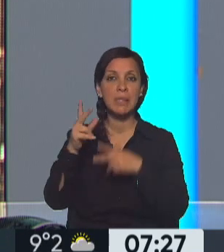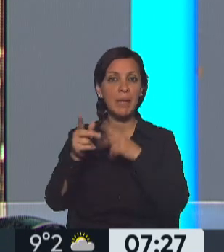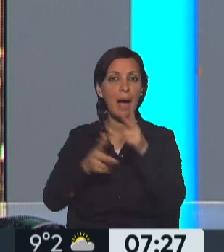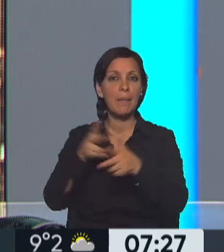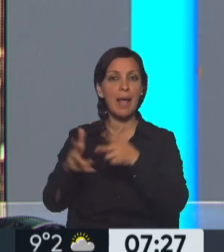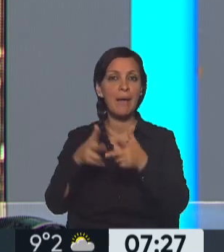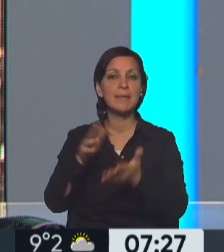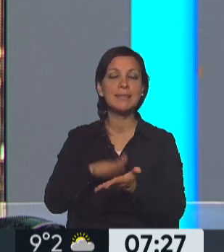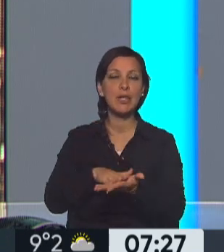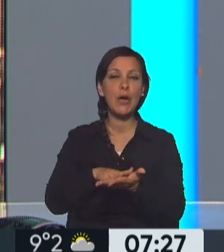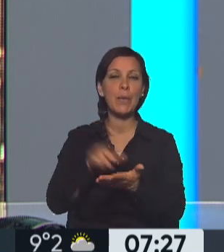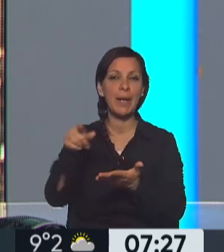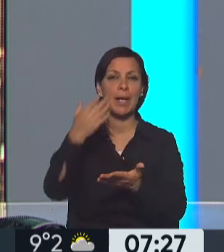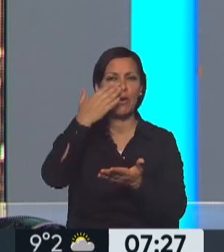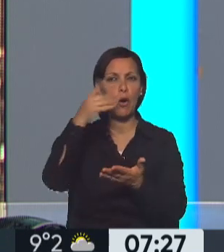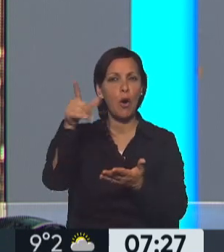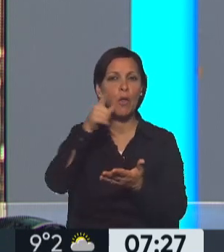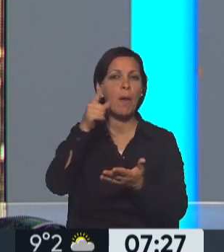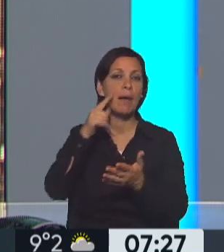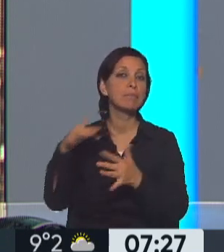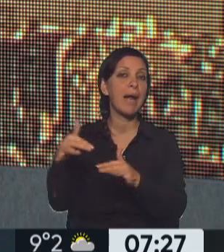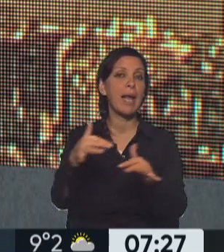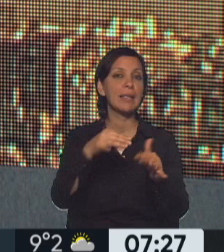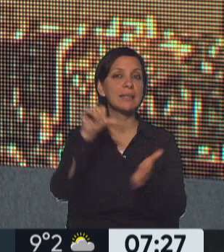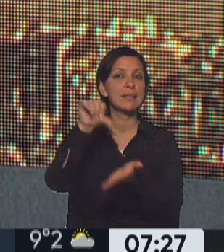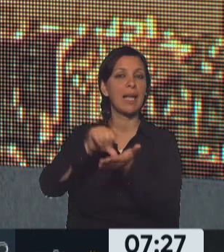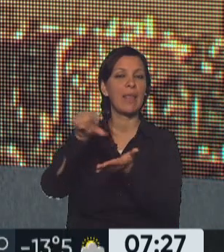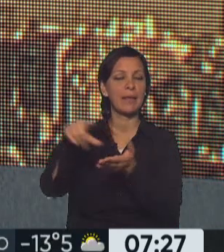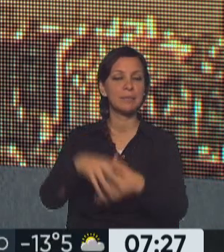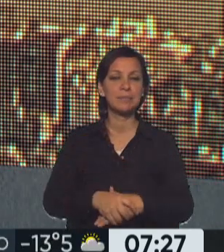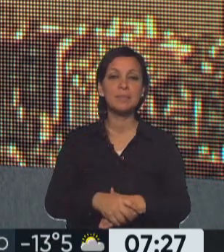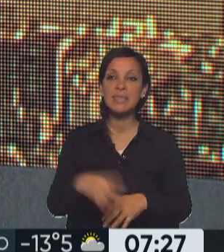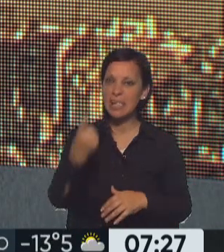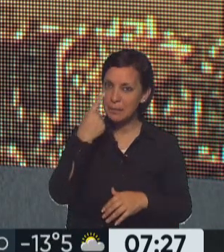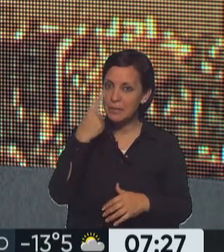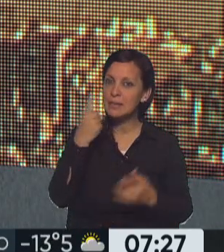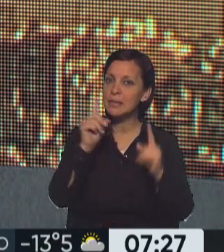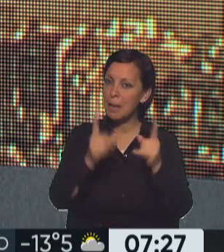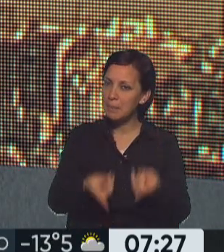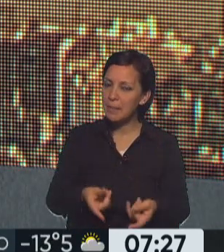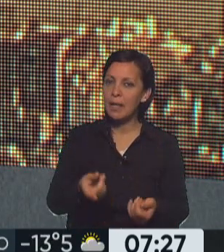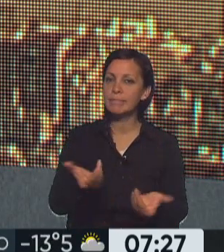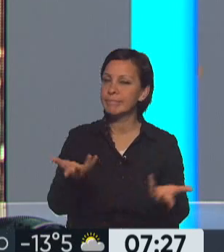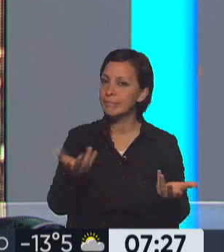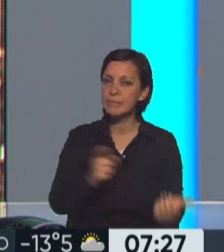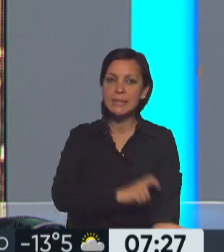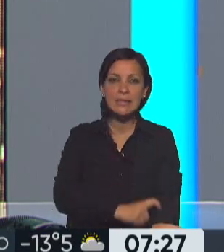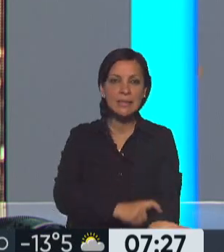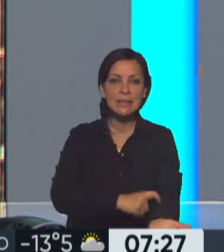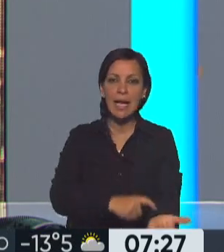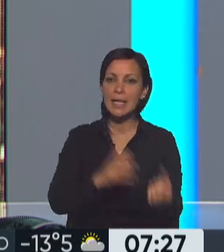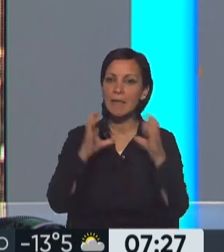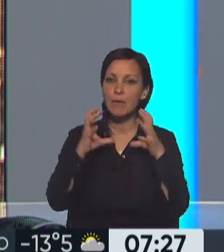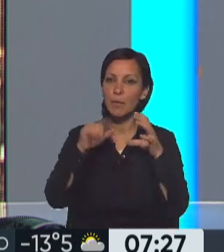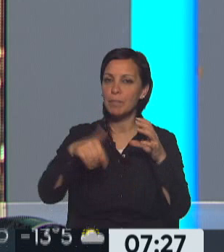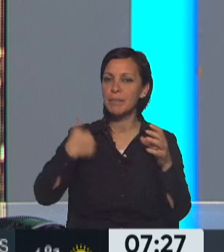hablaban también de Córdoba como sede para el Mundial. ¿Ves? También corre por las venas legislativas el fútbol argentino. el fútbol se mete en todos lados, obviamente, es un